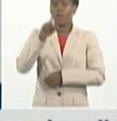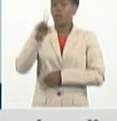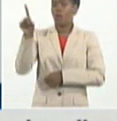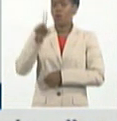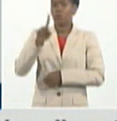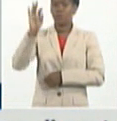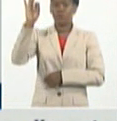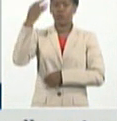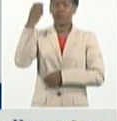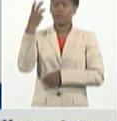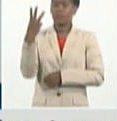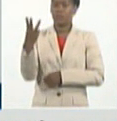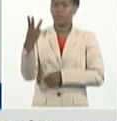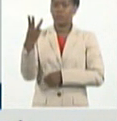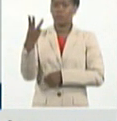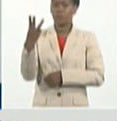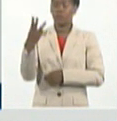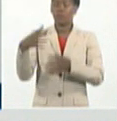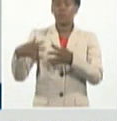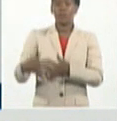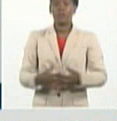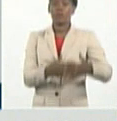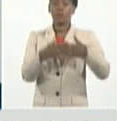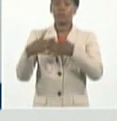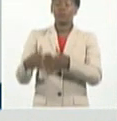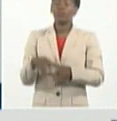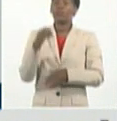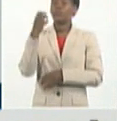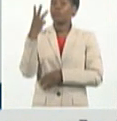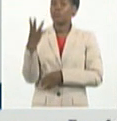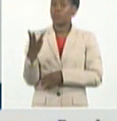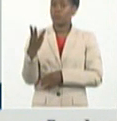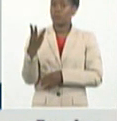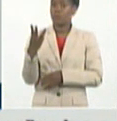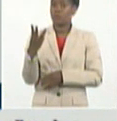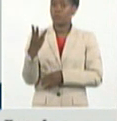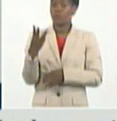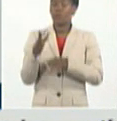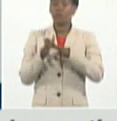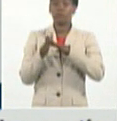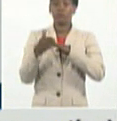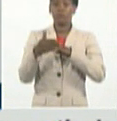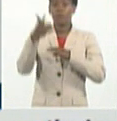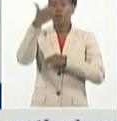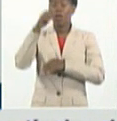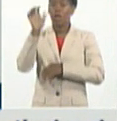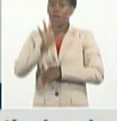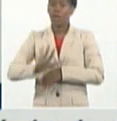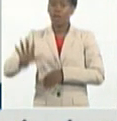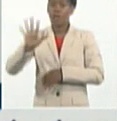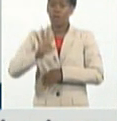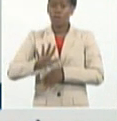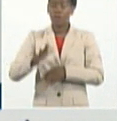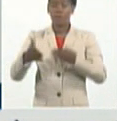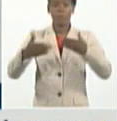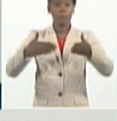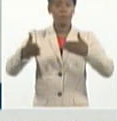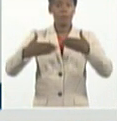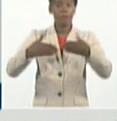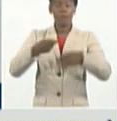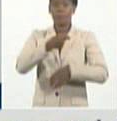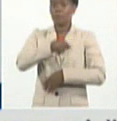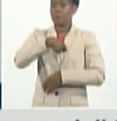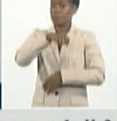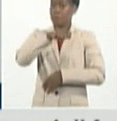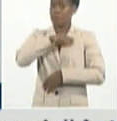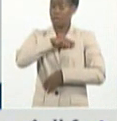3, de Sudáfrica, Panamá, España, Alemania y de Imias Bahamas,